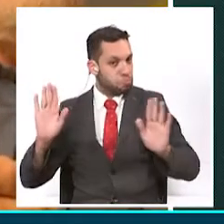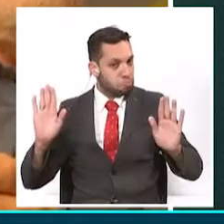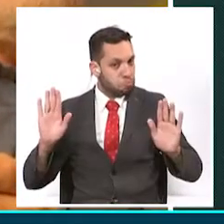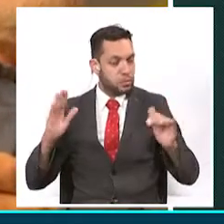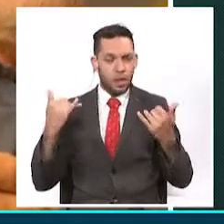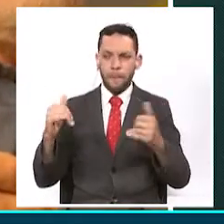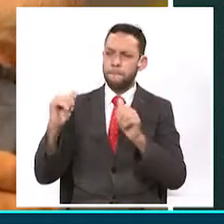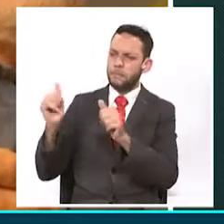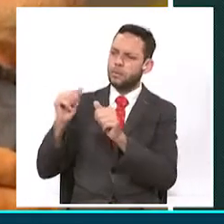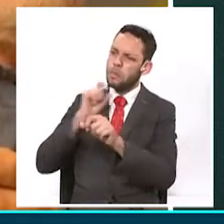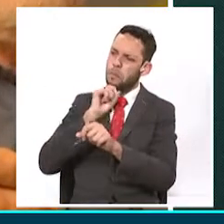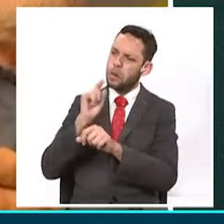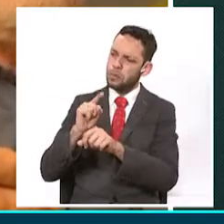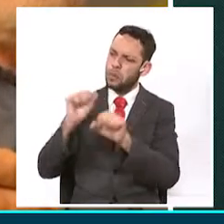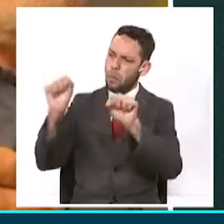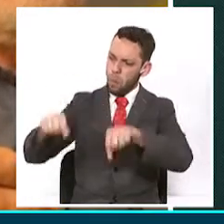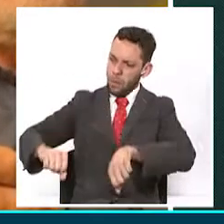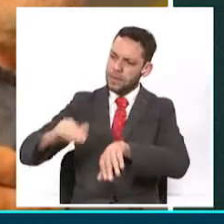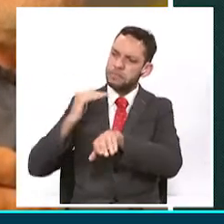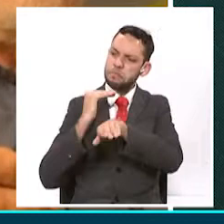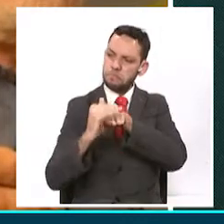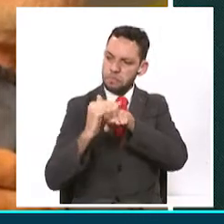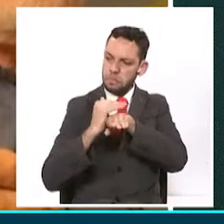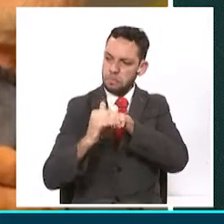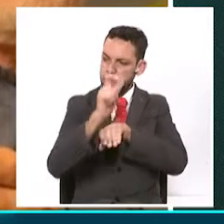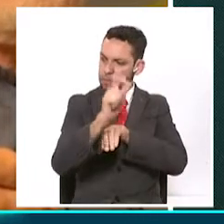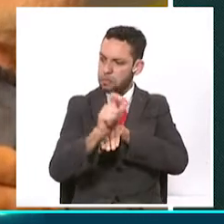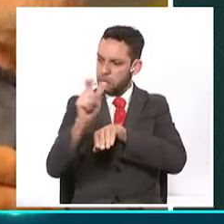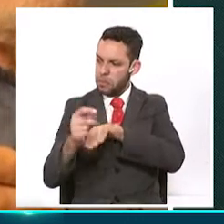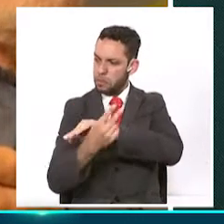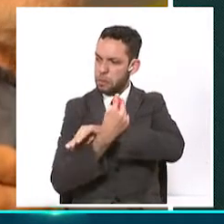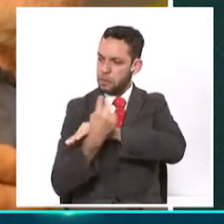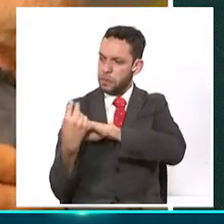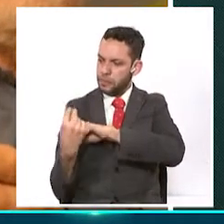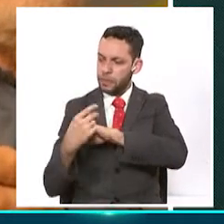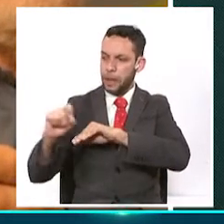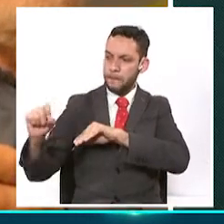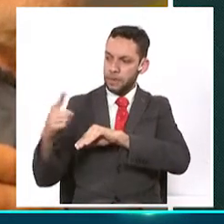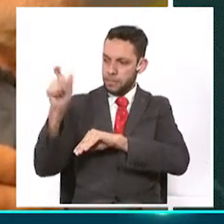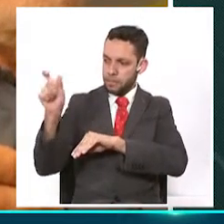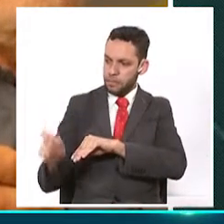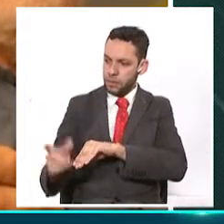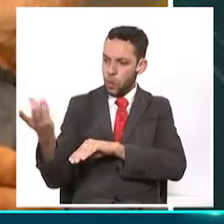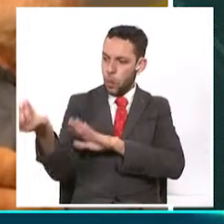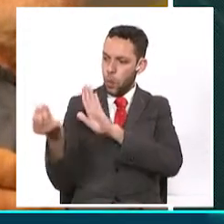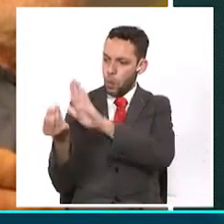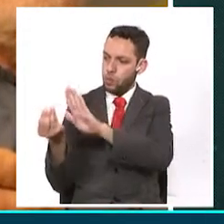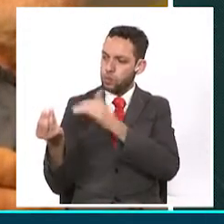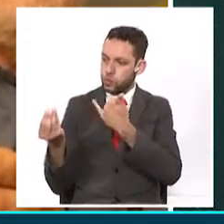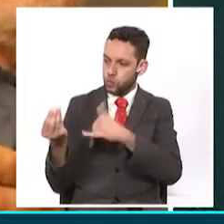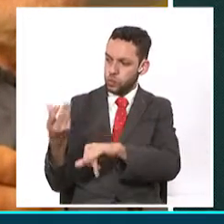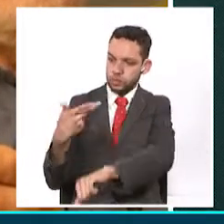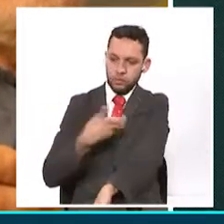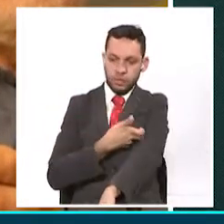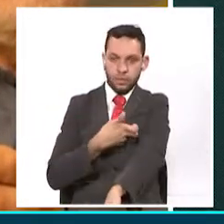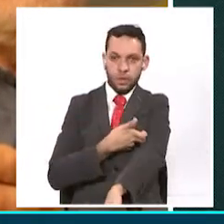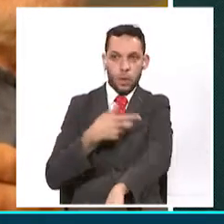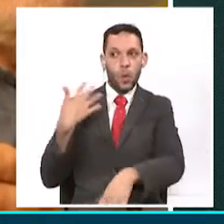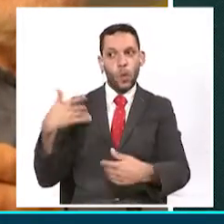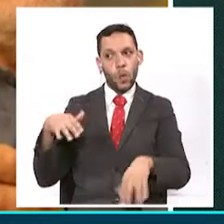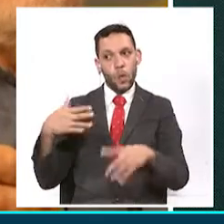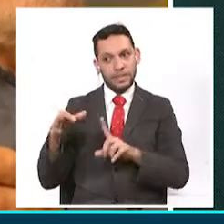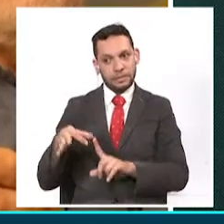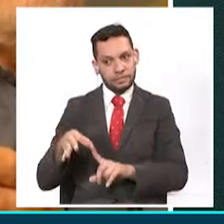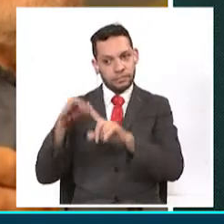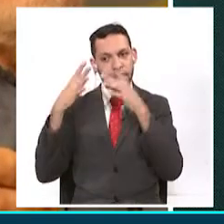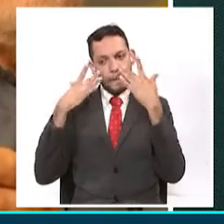invitación a nuestros televidentes como protagonista de estos primeros vacunados de nuestro país? Usted obviamente por ese privilegio que tiene